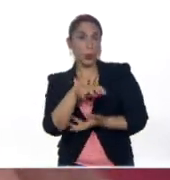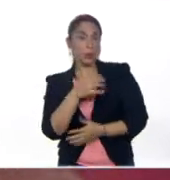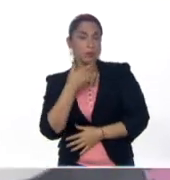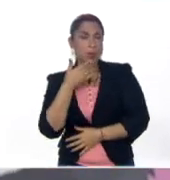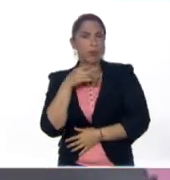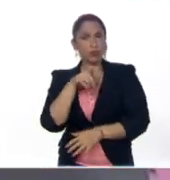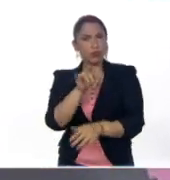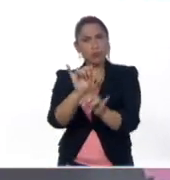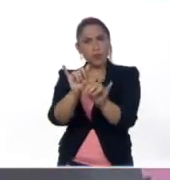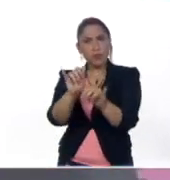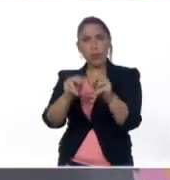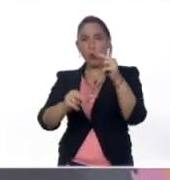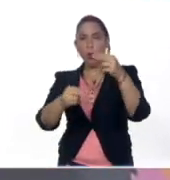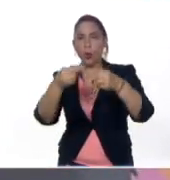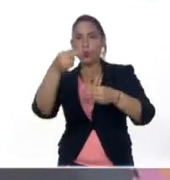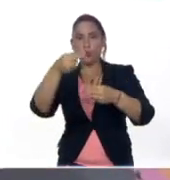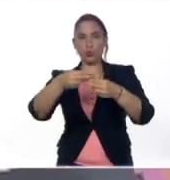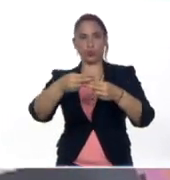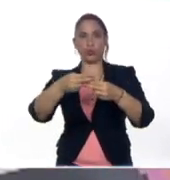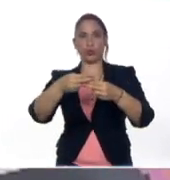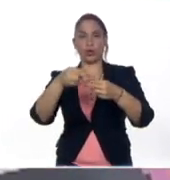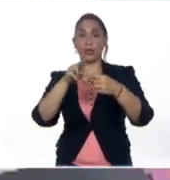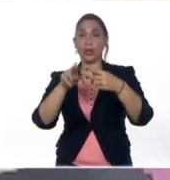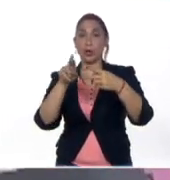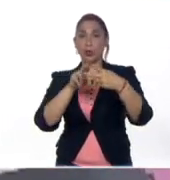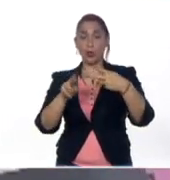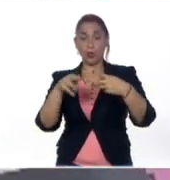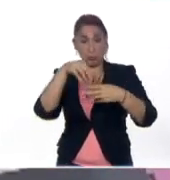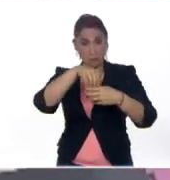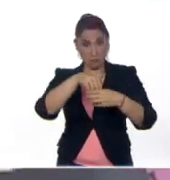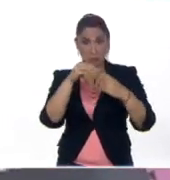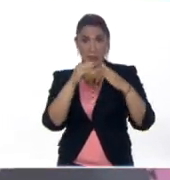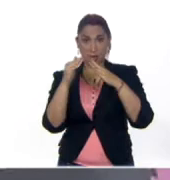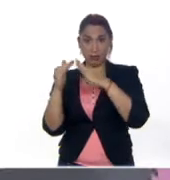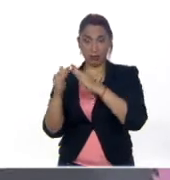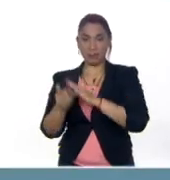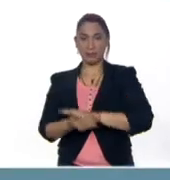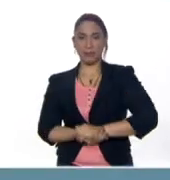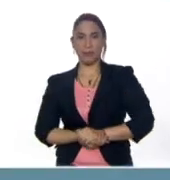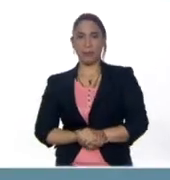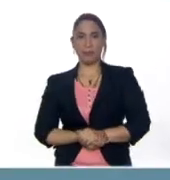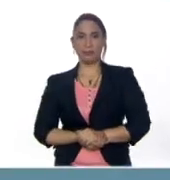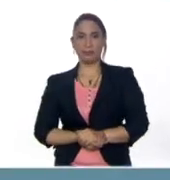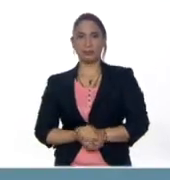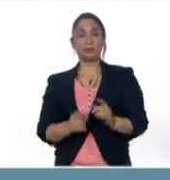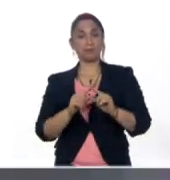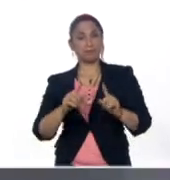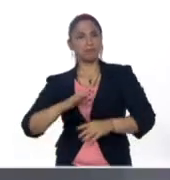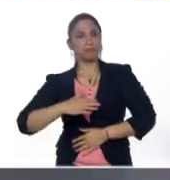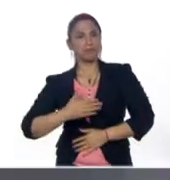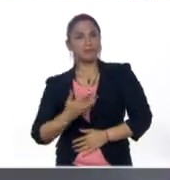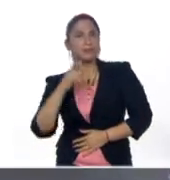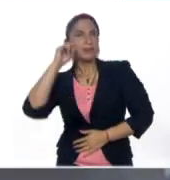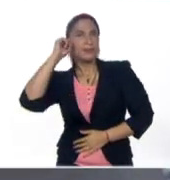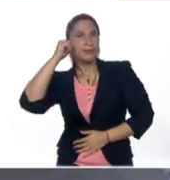si tú construyes un recurso en casa para que puedas ir